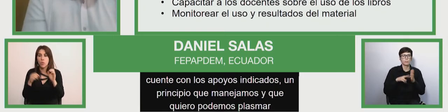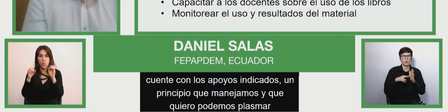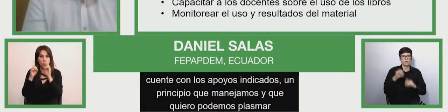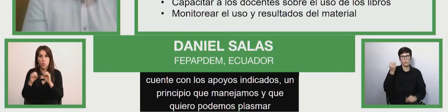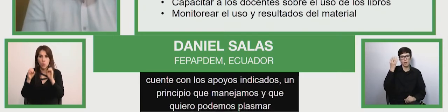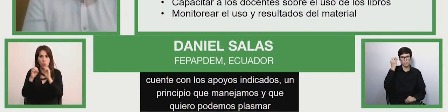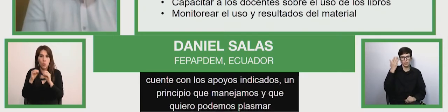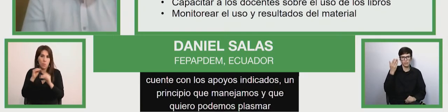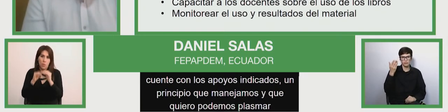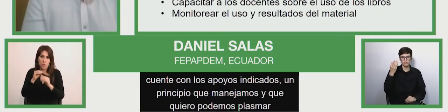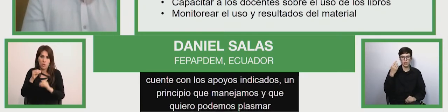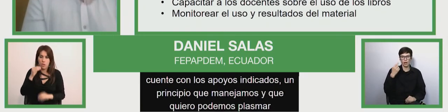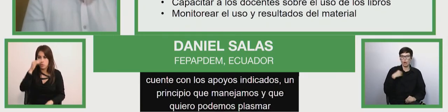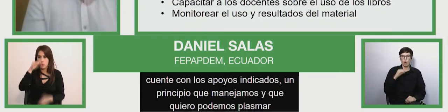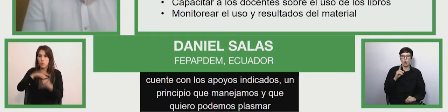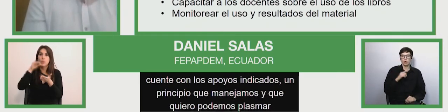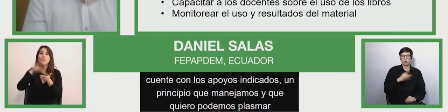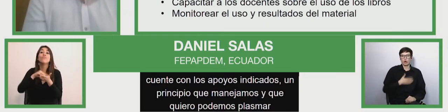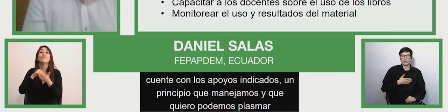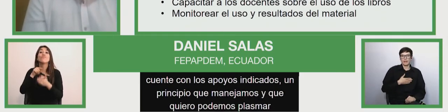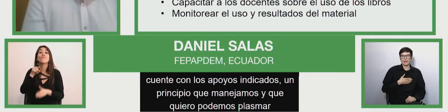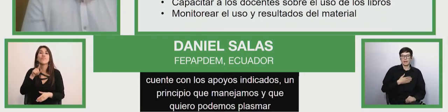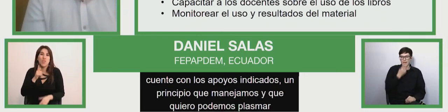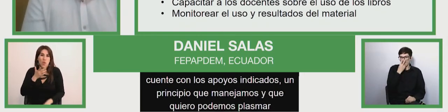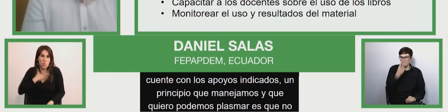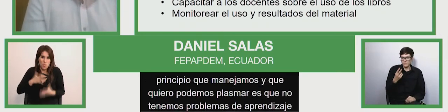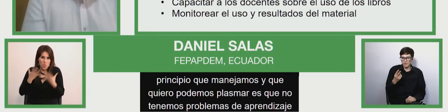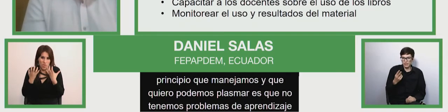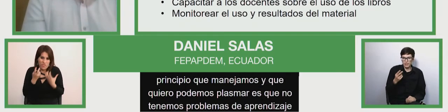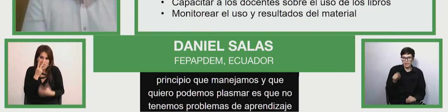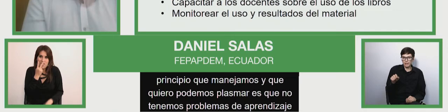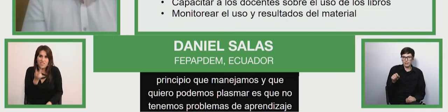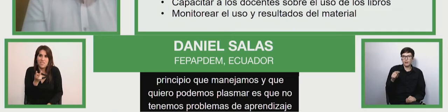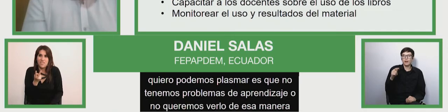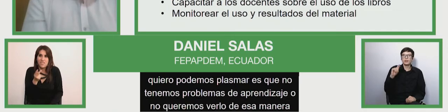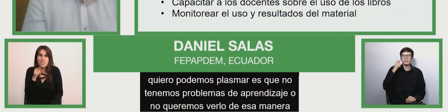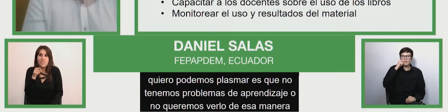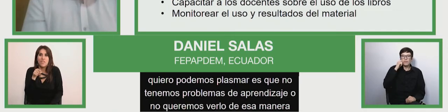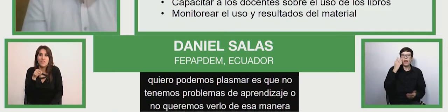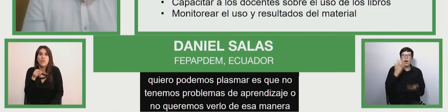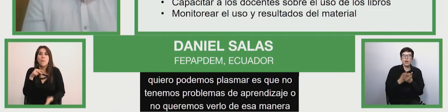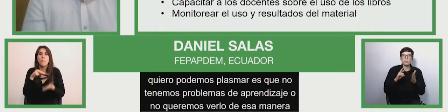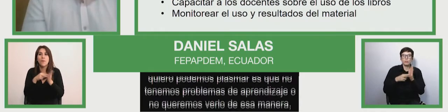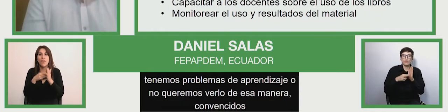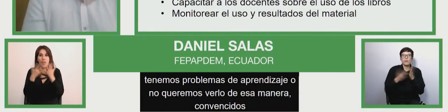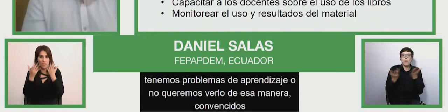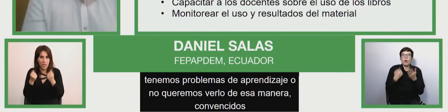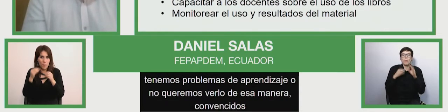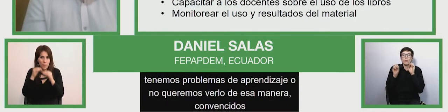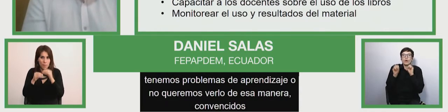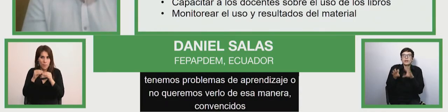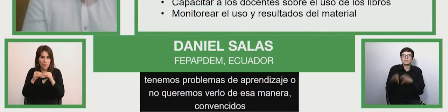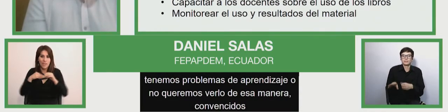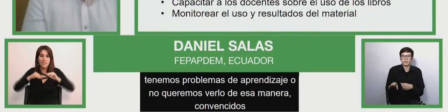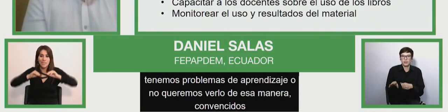verlos de esa manera, sino problemas de enseñanza. Convencidos completa y absolutamente que donde un estudiante no aprende no